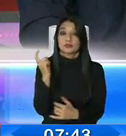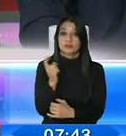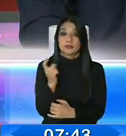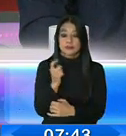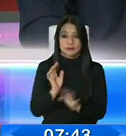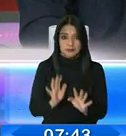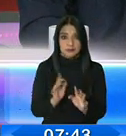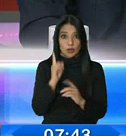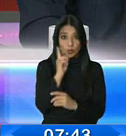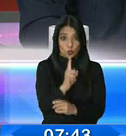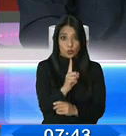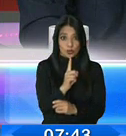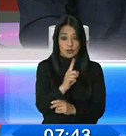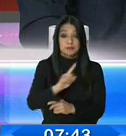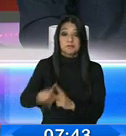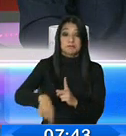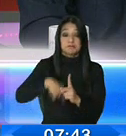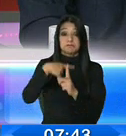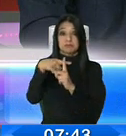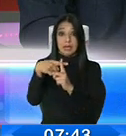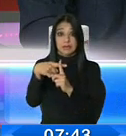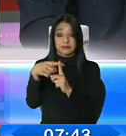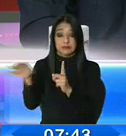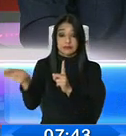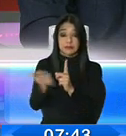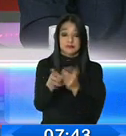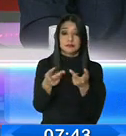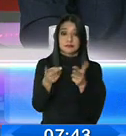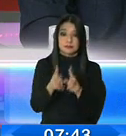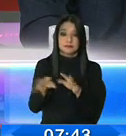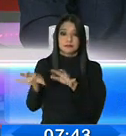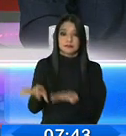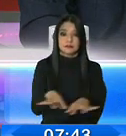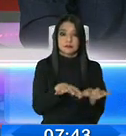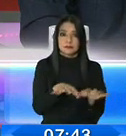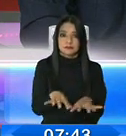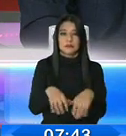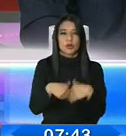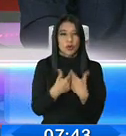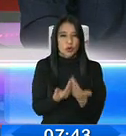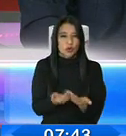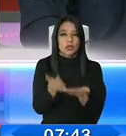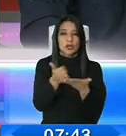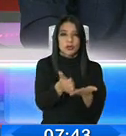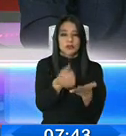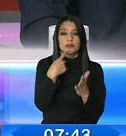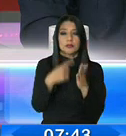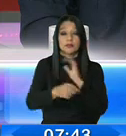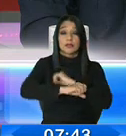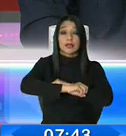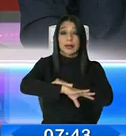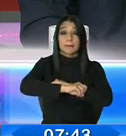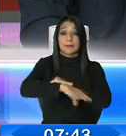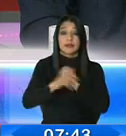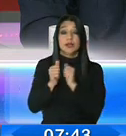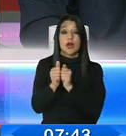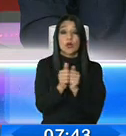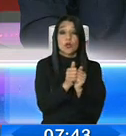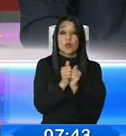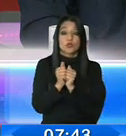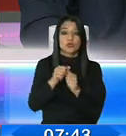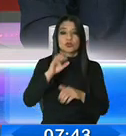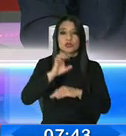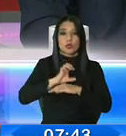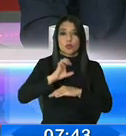requiere. Sumado a eso, tenemos otro tipo de acciones y otro tipo de herramientas como la campaña Juntos Ecuador, que